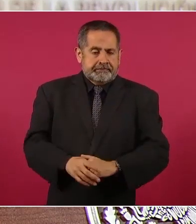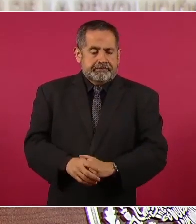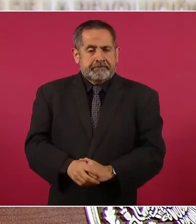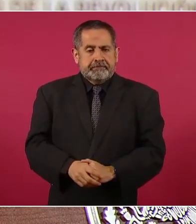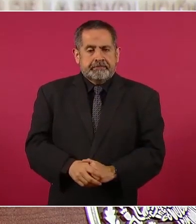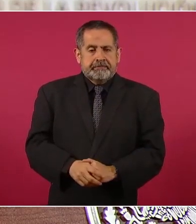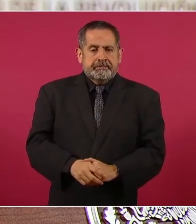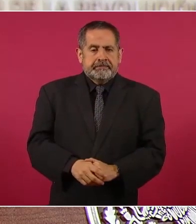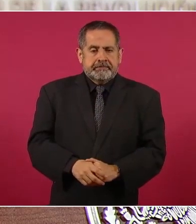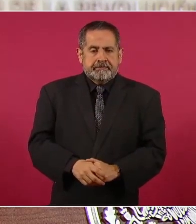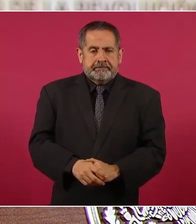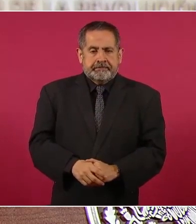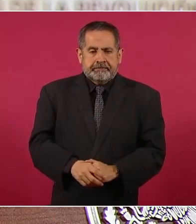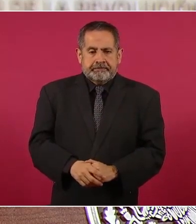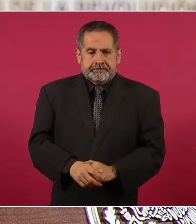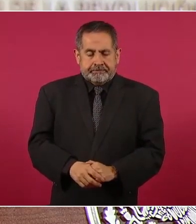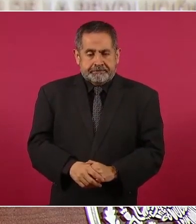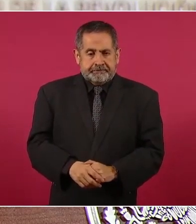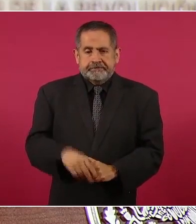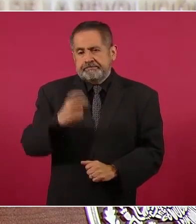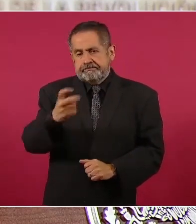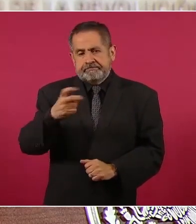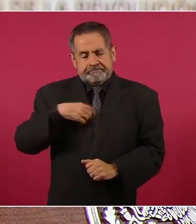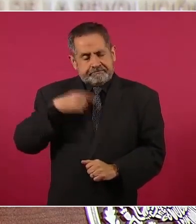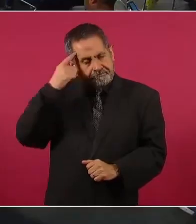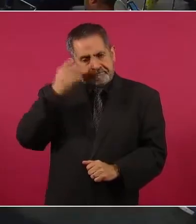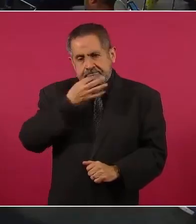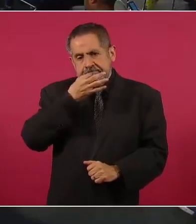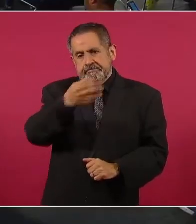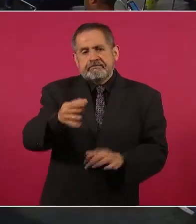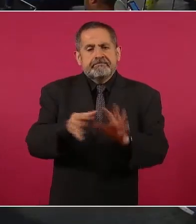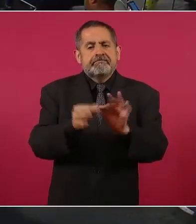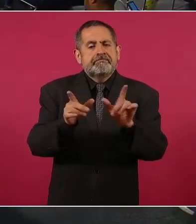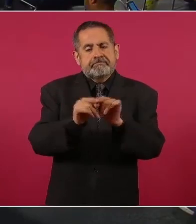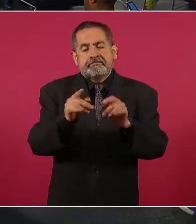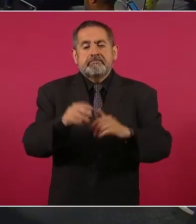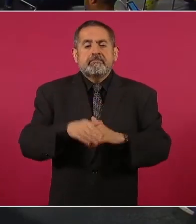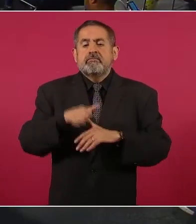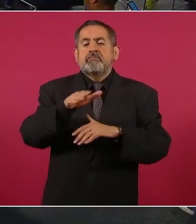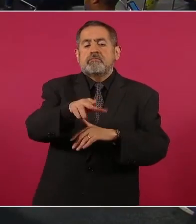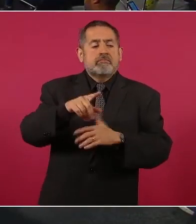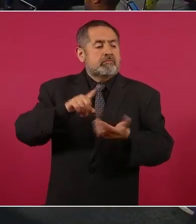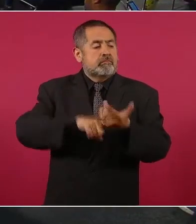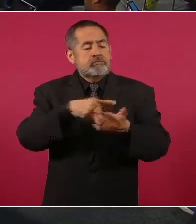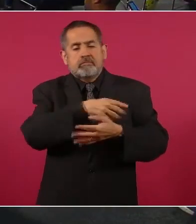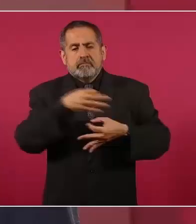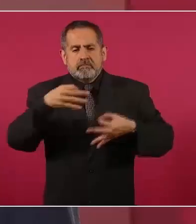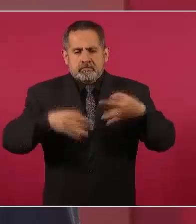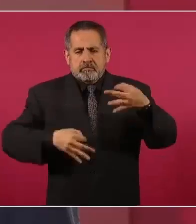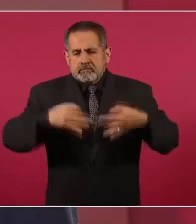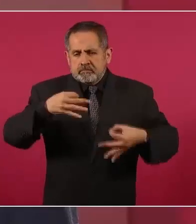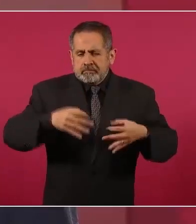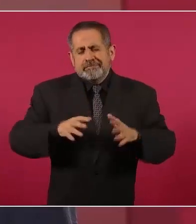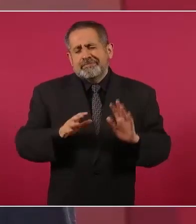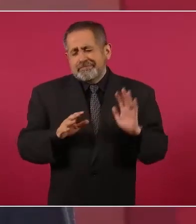Entonces, eso es lo que puedo comentarte. La parte jurídica es importante,